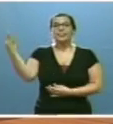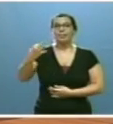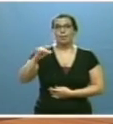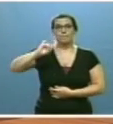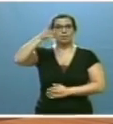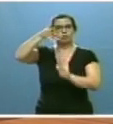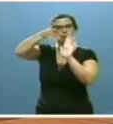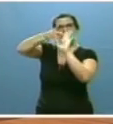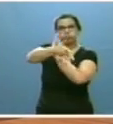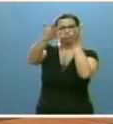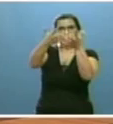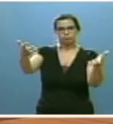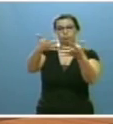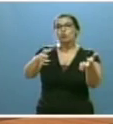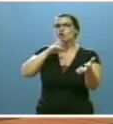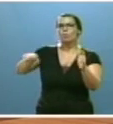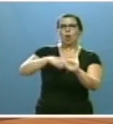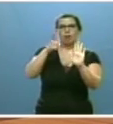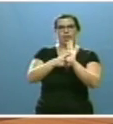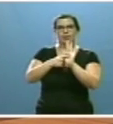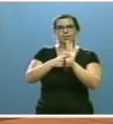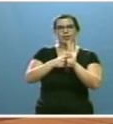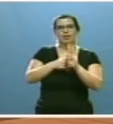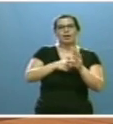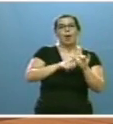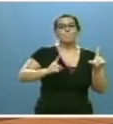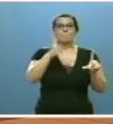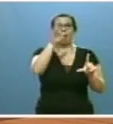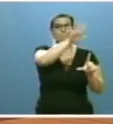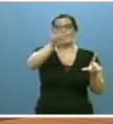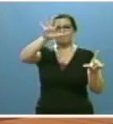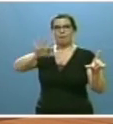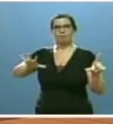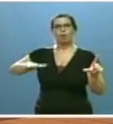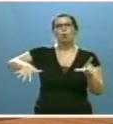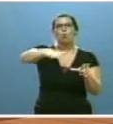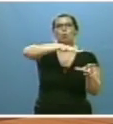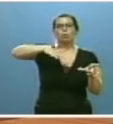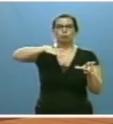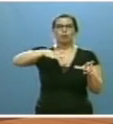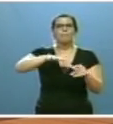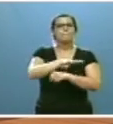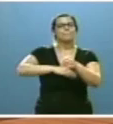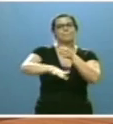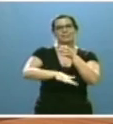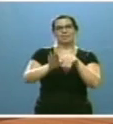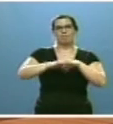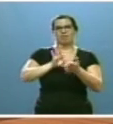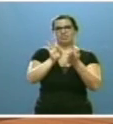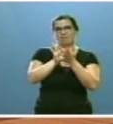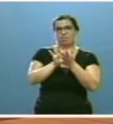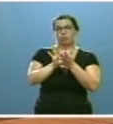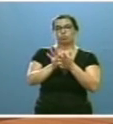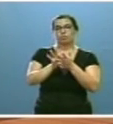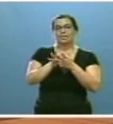mediante ley, del mapa de las unidades básicas de ordenación y servicios rurales, con las que se trata de